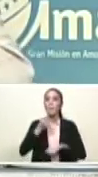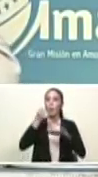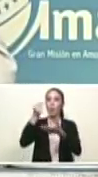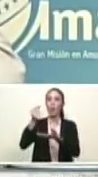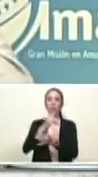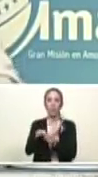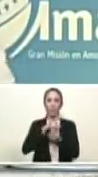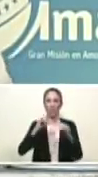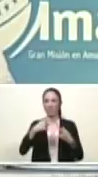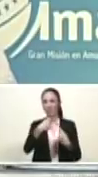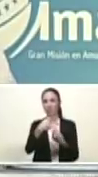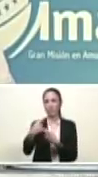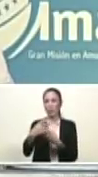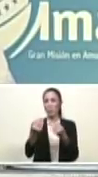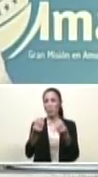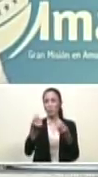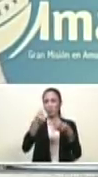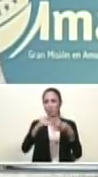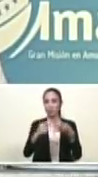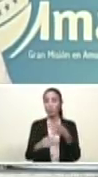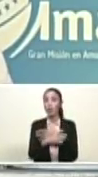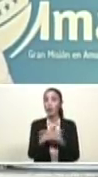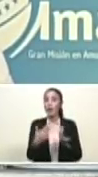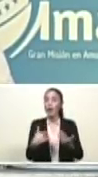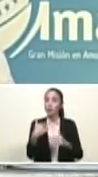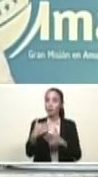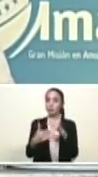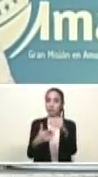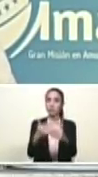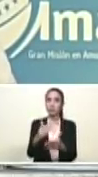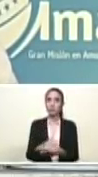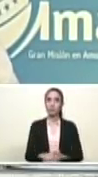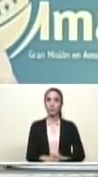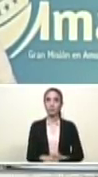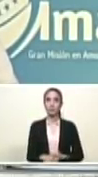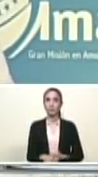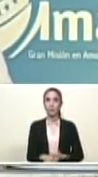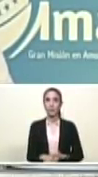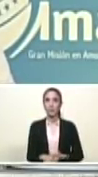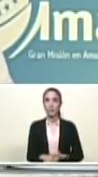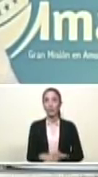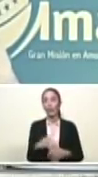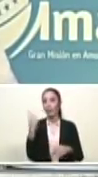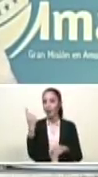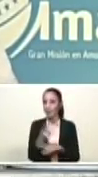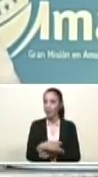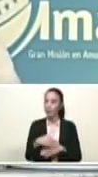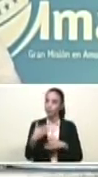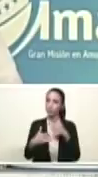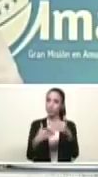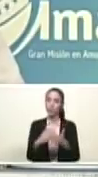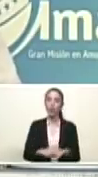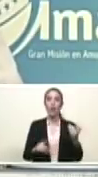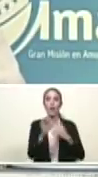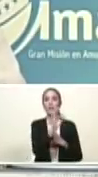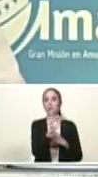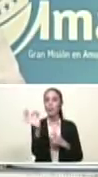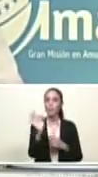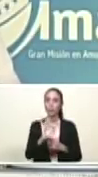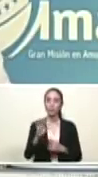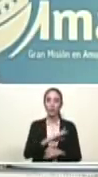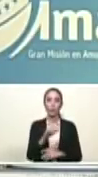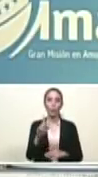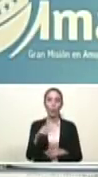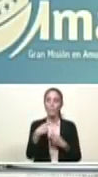etc. Todo el trabajo que nos toca hacer debe continuar. 100% pensionado,